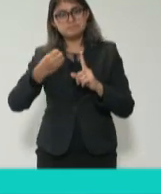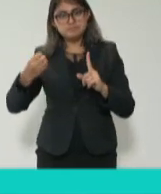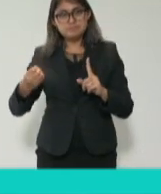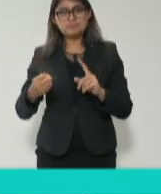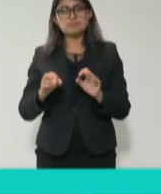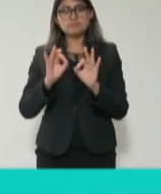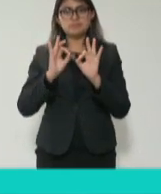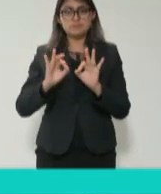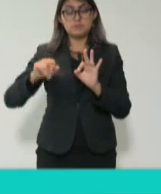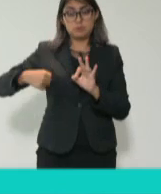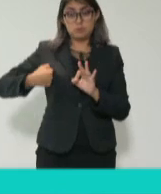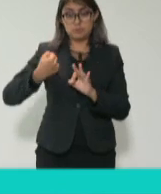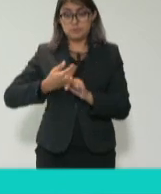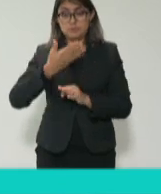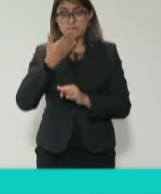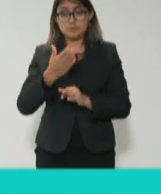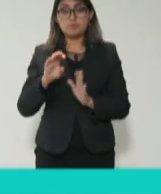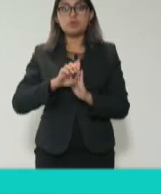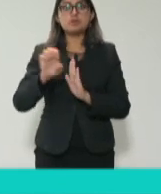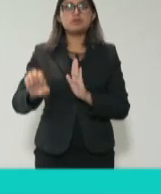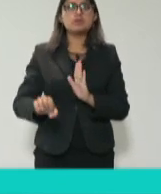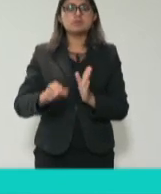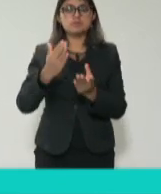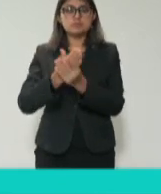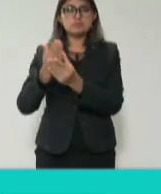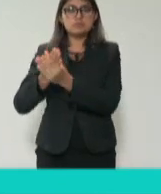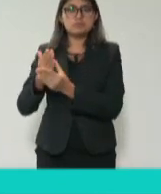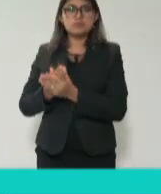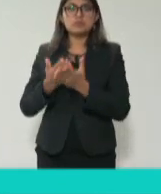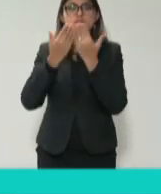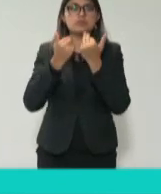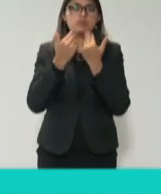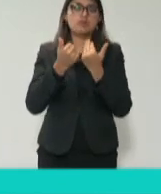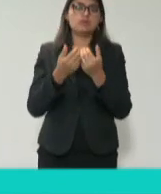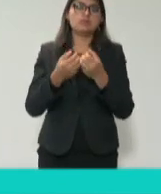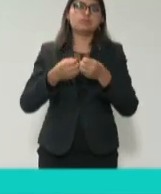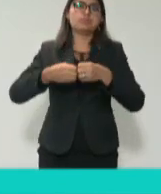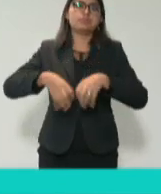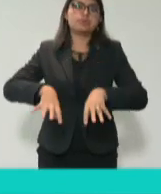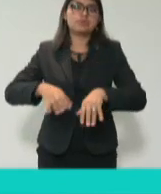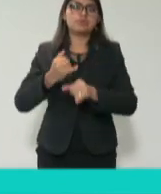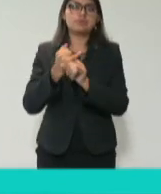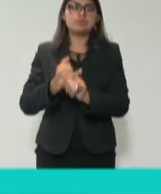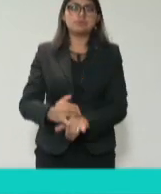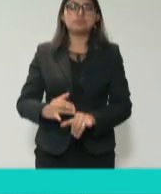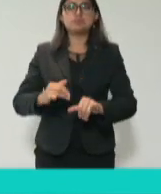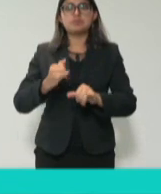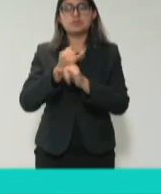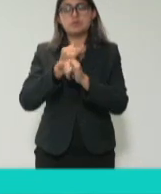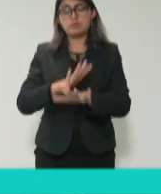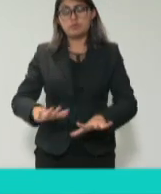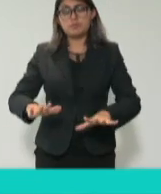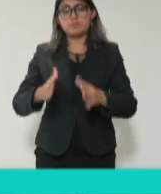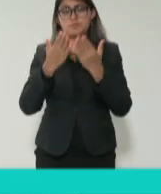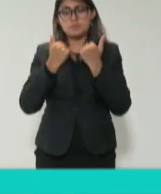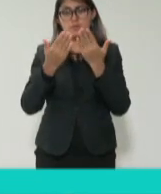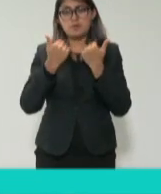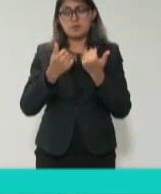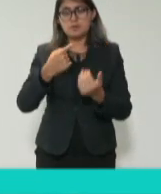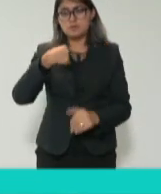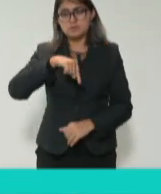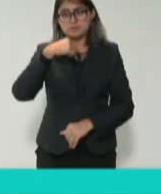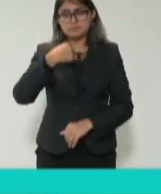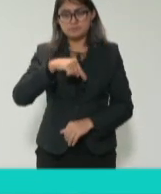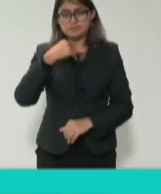porque también ahí hemos dicho que sin archivos no hay acceso a la información y sin acceso a la información tampoco hay posibilidades de